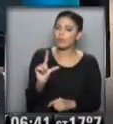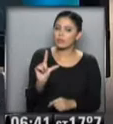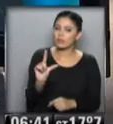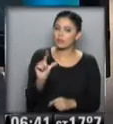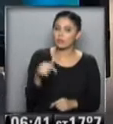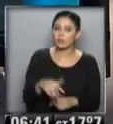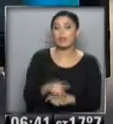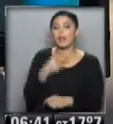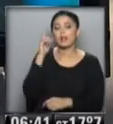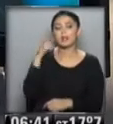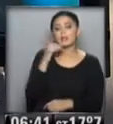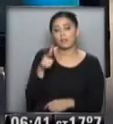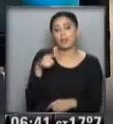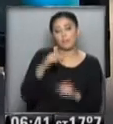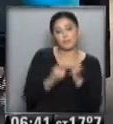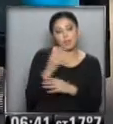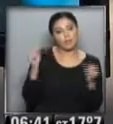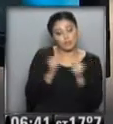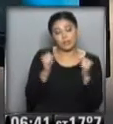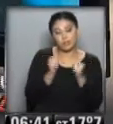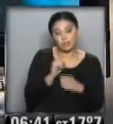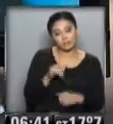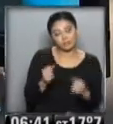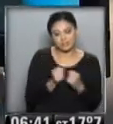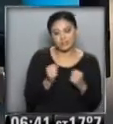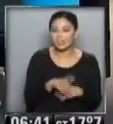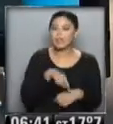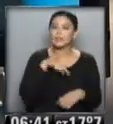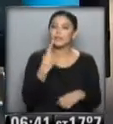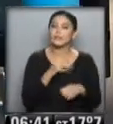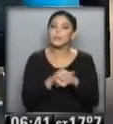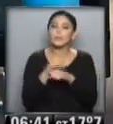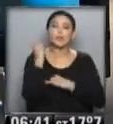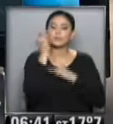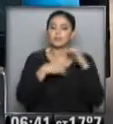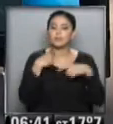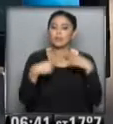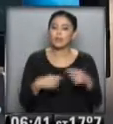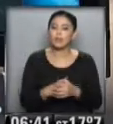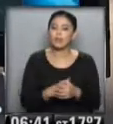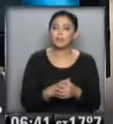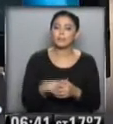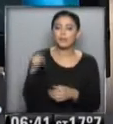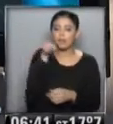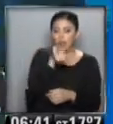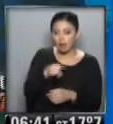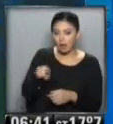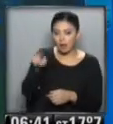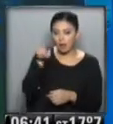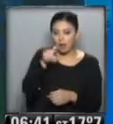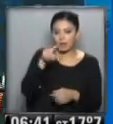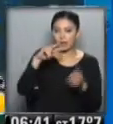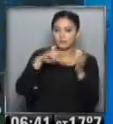la tensión... ...ah, bueno, va a ser frío a la mañana, eh... ...viene, viene el frío... ...bueno, queridos amigos, aquí en esta zona... ...lo que hay es un centro de alta presión